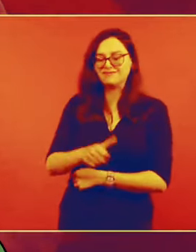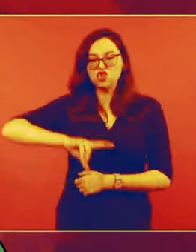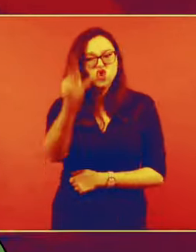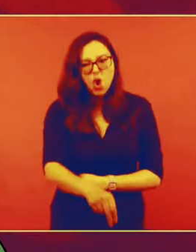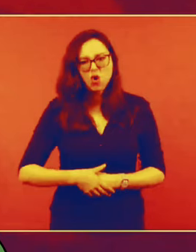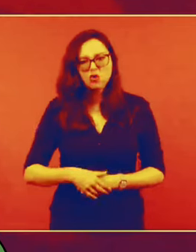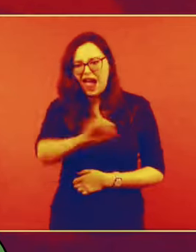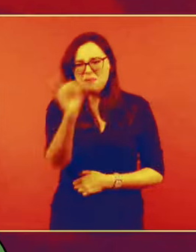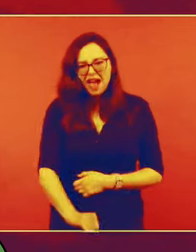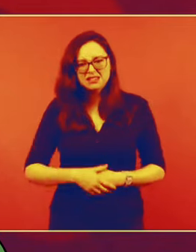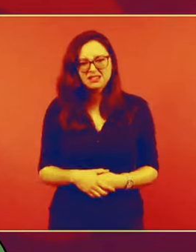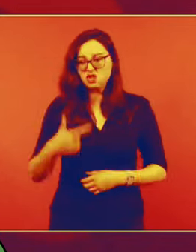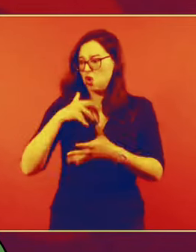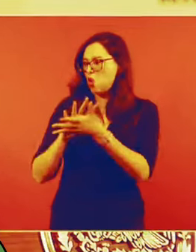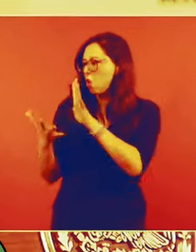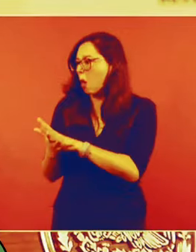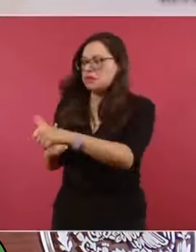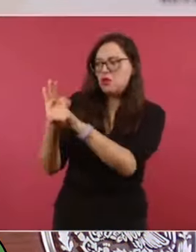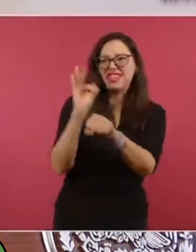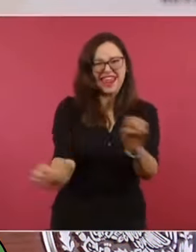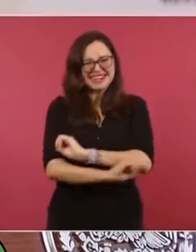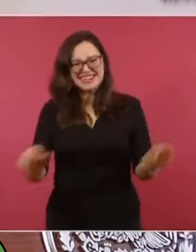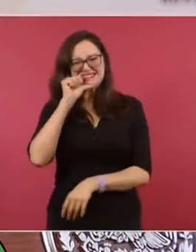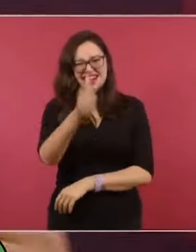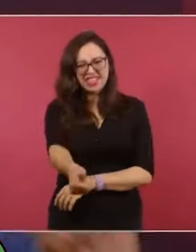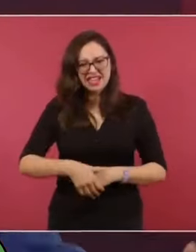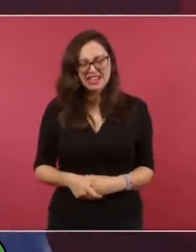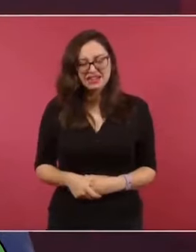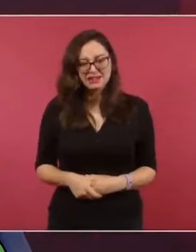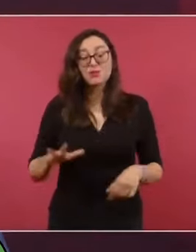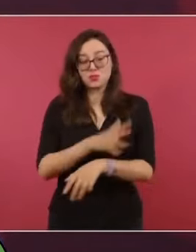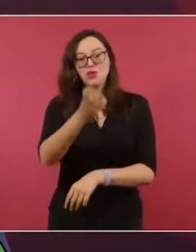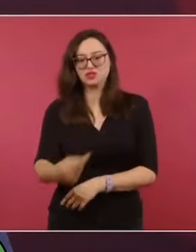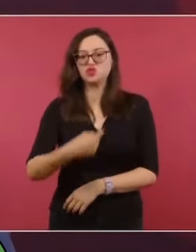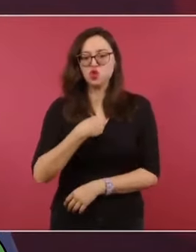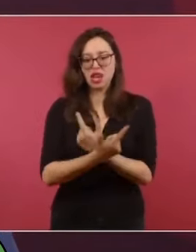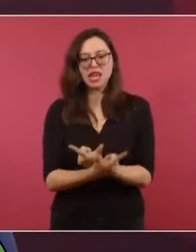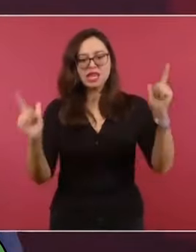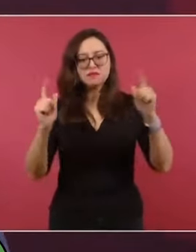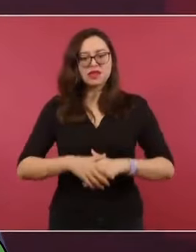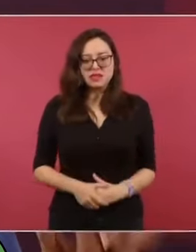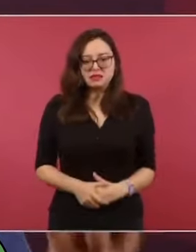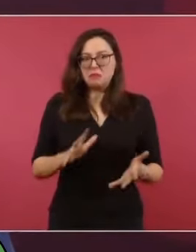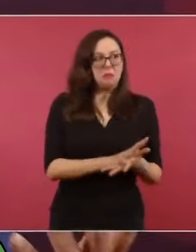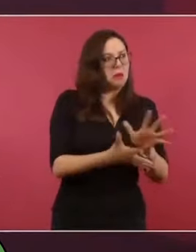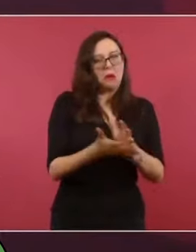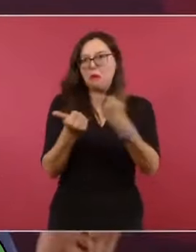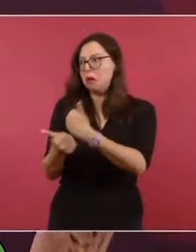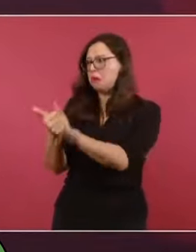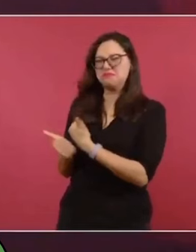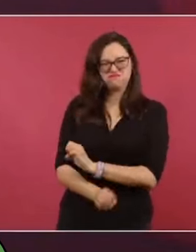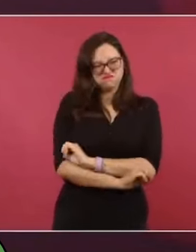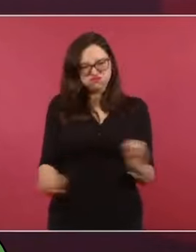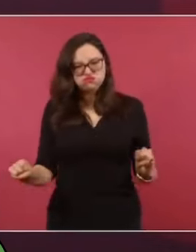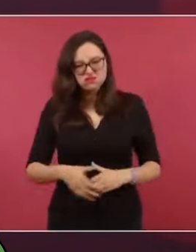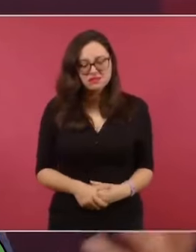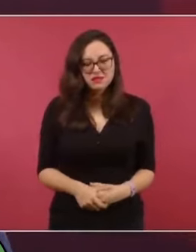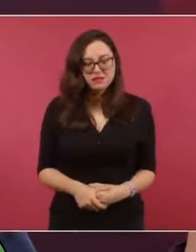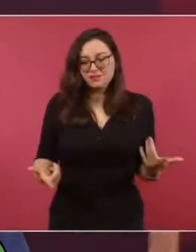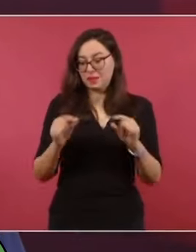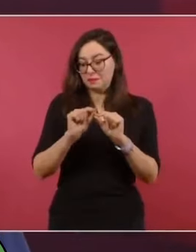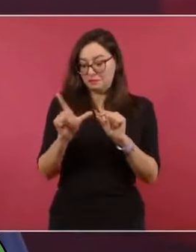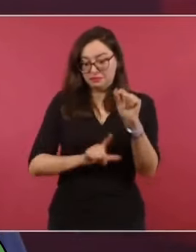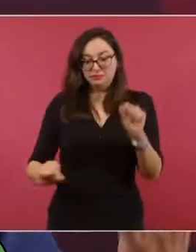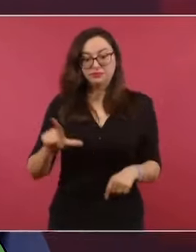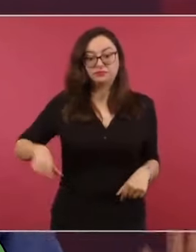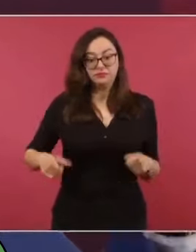ejército, con nadie. Yo no establezco relaciones de complicidad con nadie. Por eso tengo libertad. Además, no se puede gobernar un país como México, como un